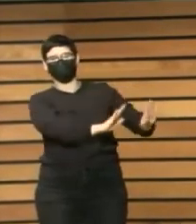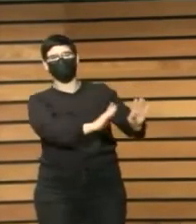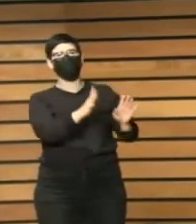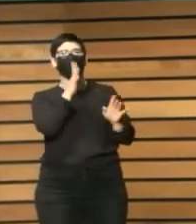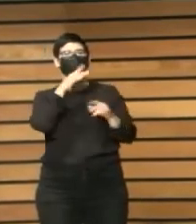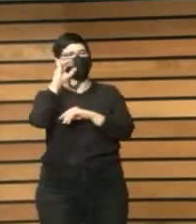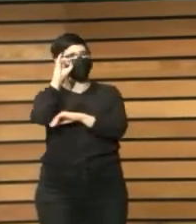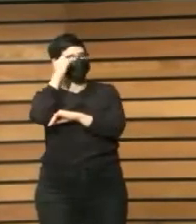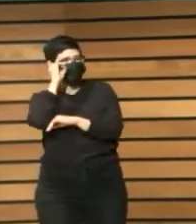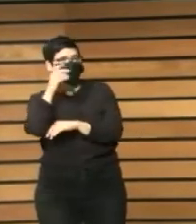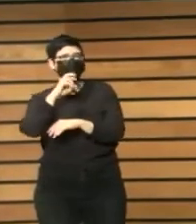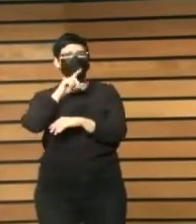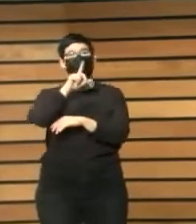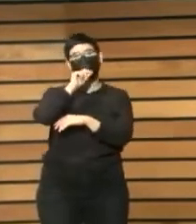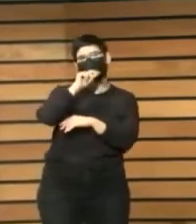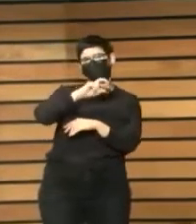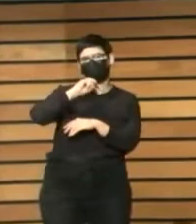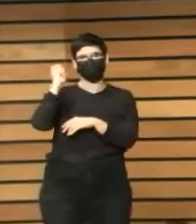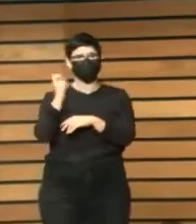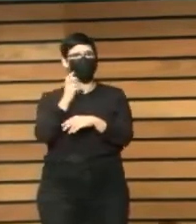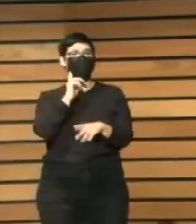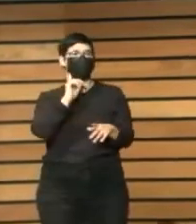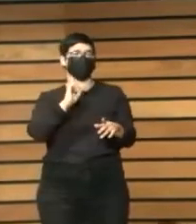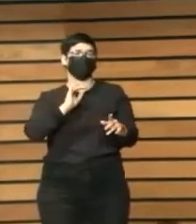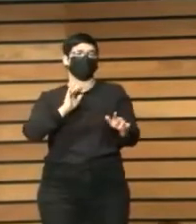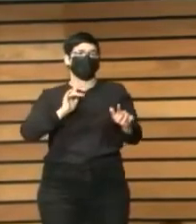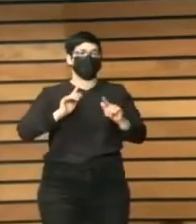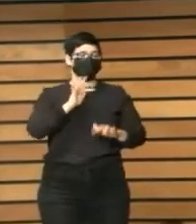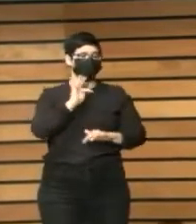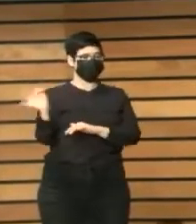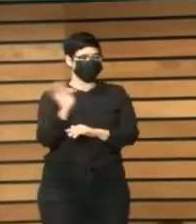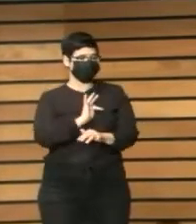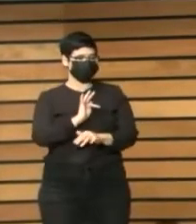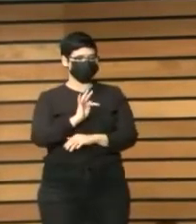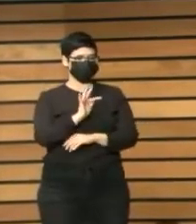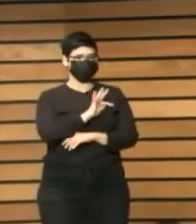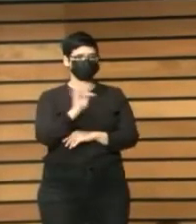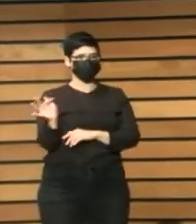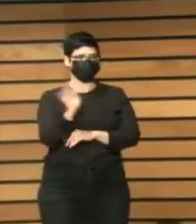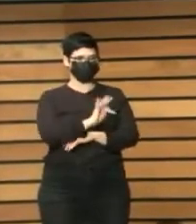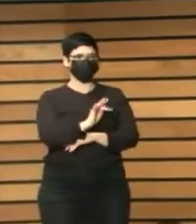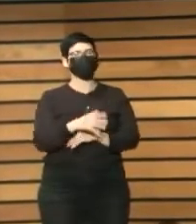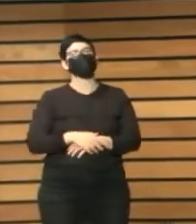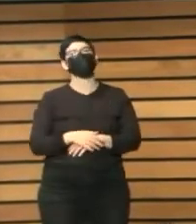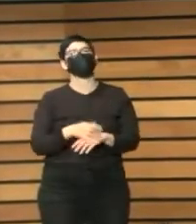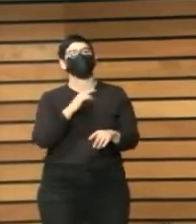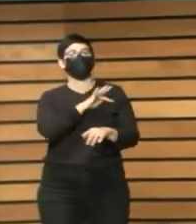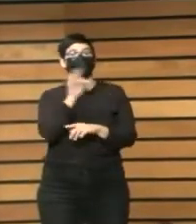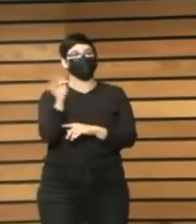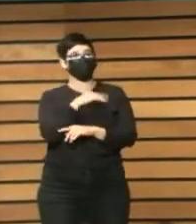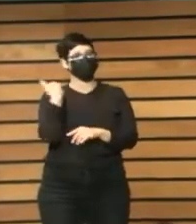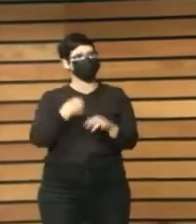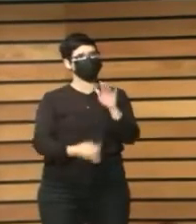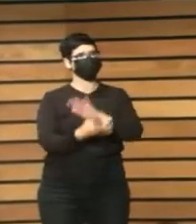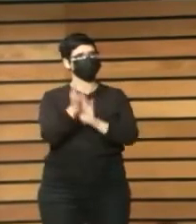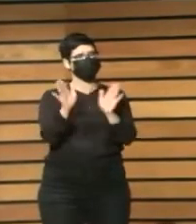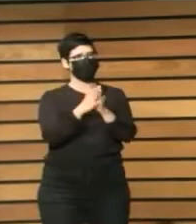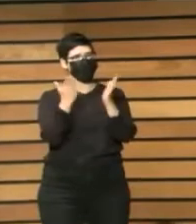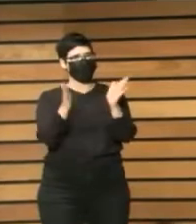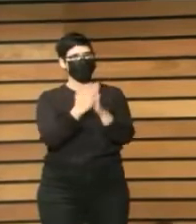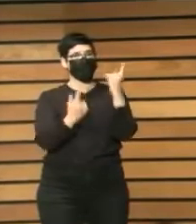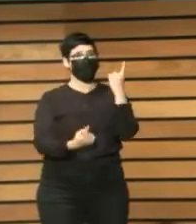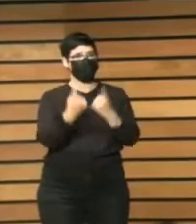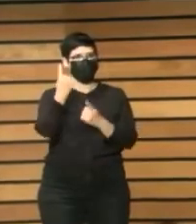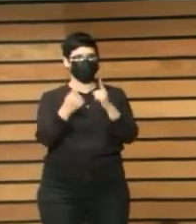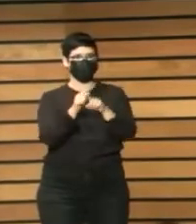switch tenemos tiktok creo que que también empiezan a haber vídeos sobre libros en tiktok pero no sé que en tan pocos segundos que